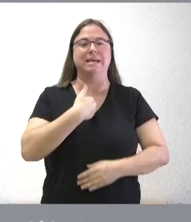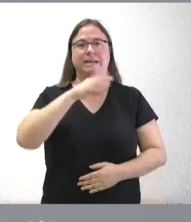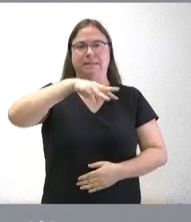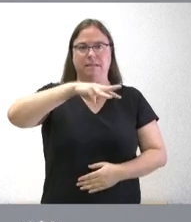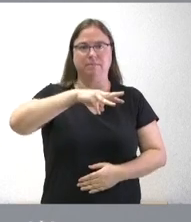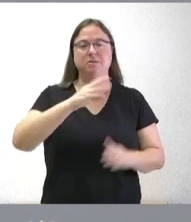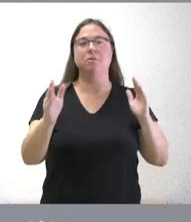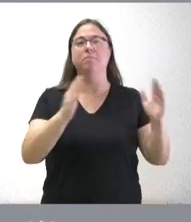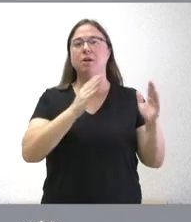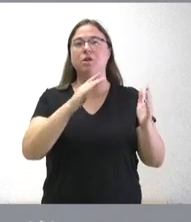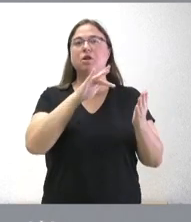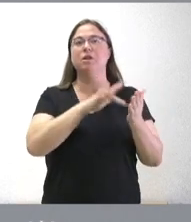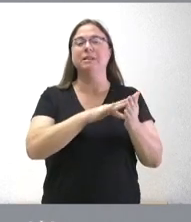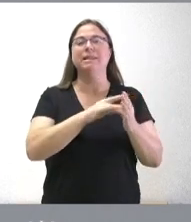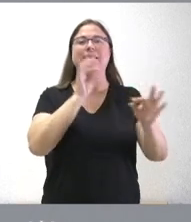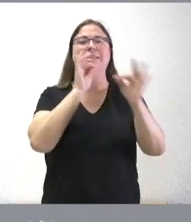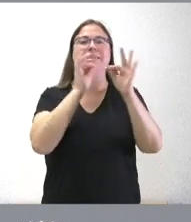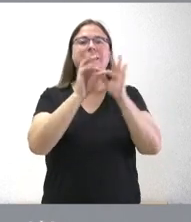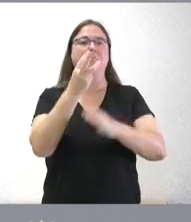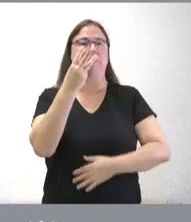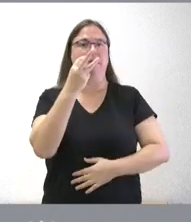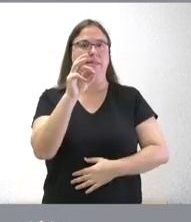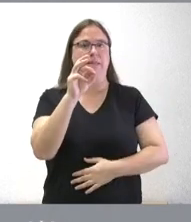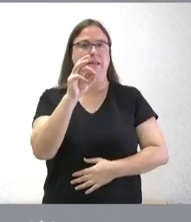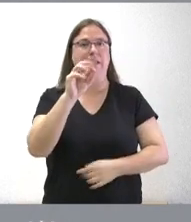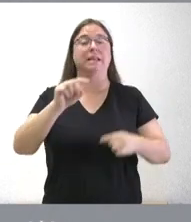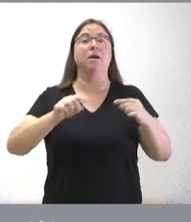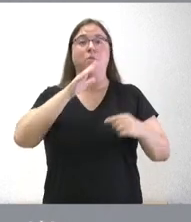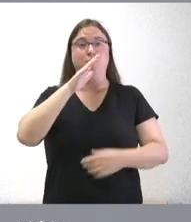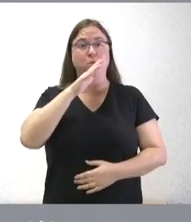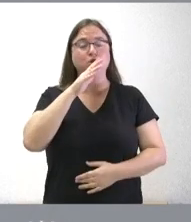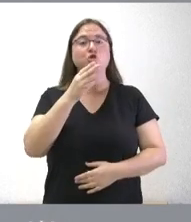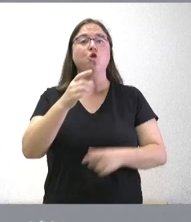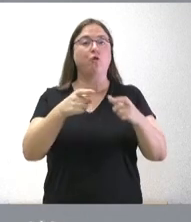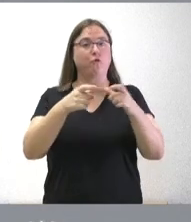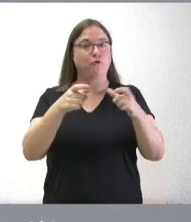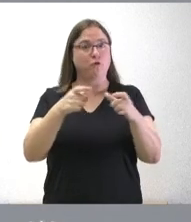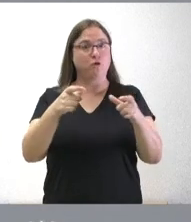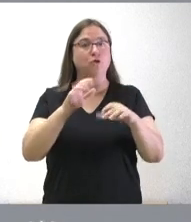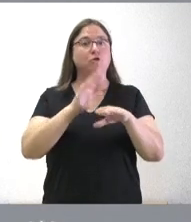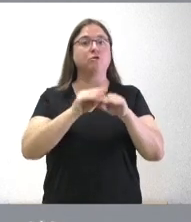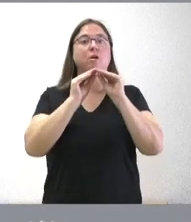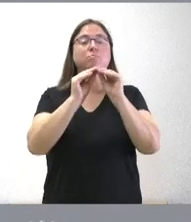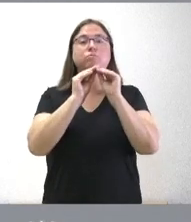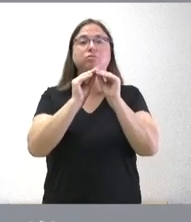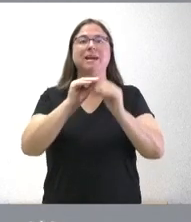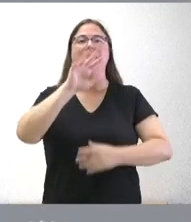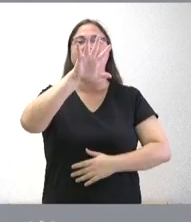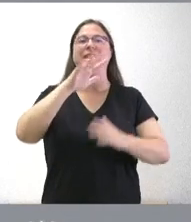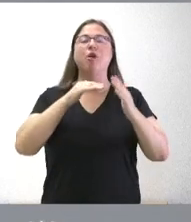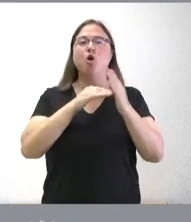periodo que incluyó el 30 de septiembre y como consecuencia de lo cual los bonos que han sido objeto de ayuda han sido 5